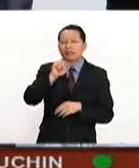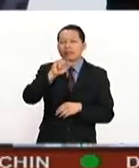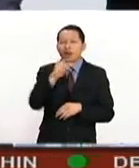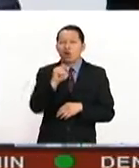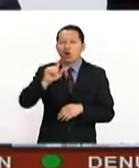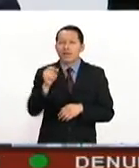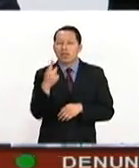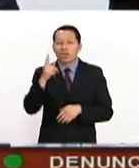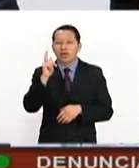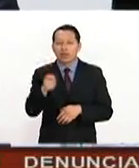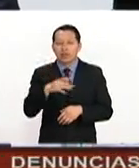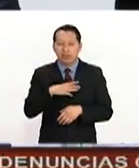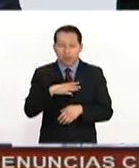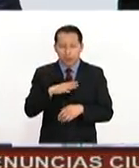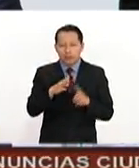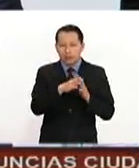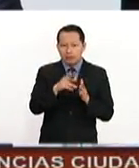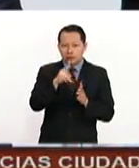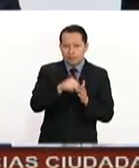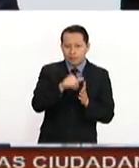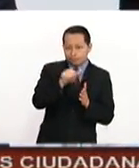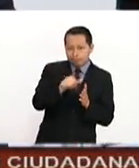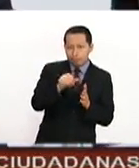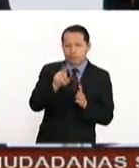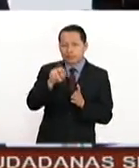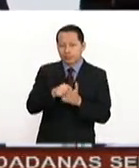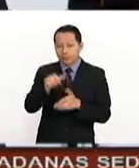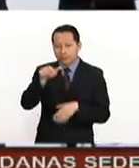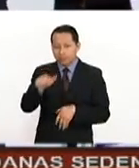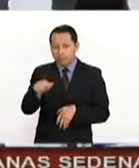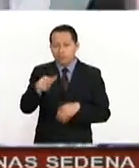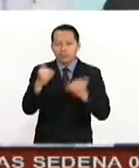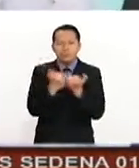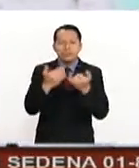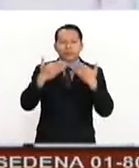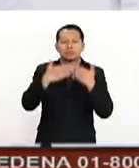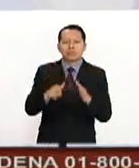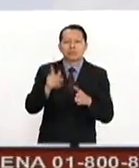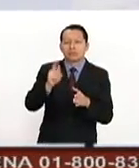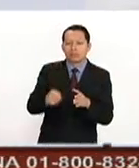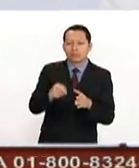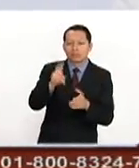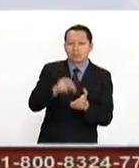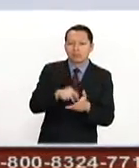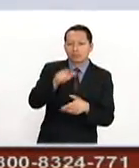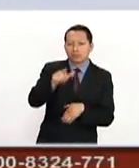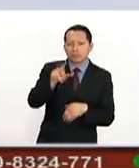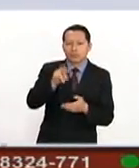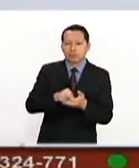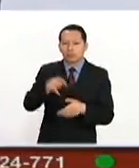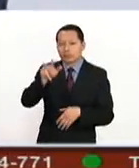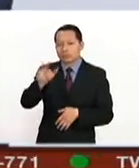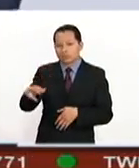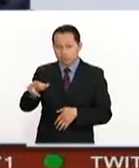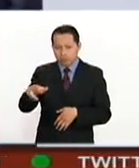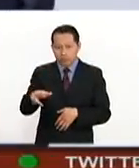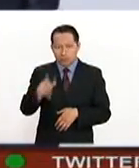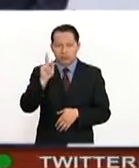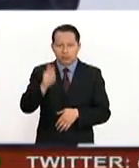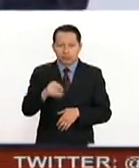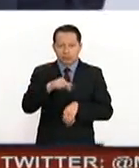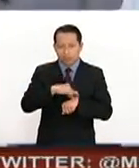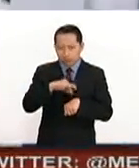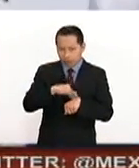clausura del ciclo 2016-2017 y se abrió paso al ciclo 2017-2018 de